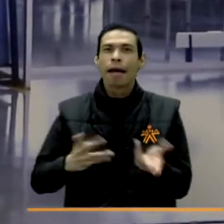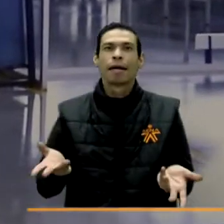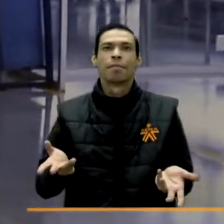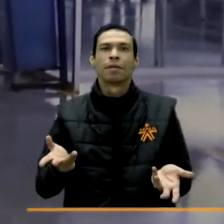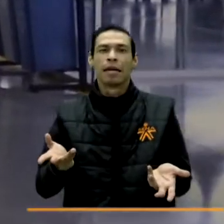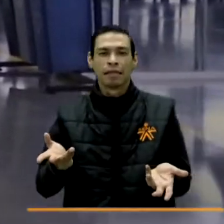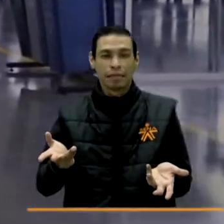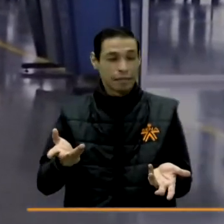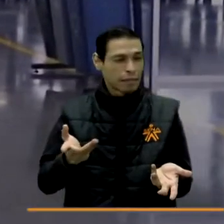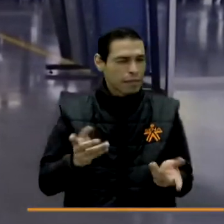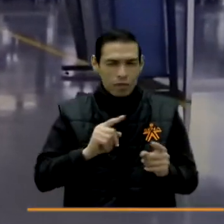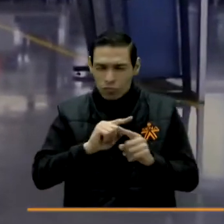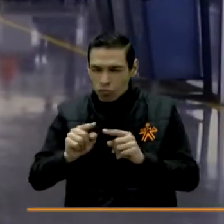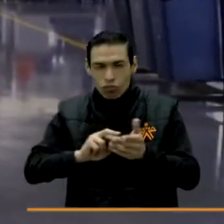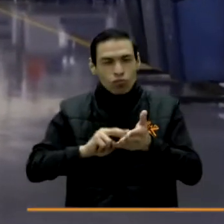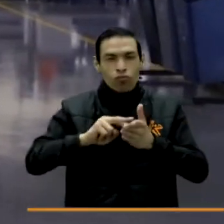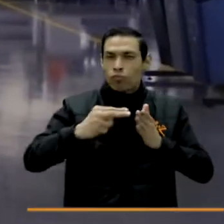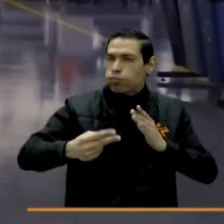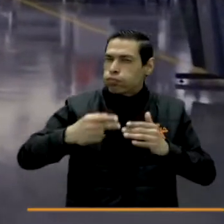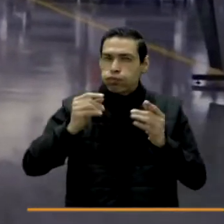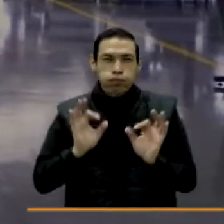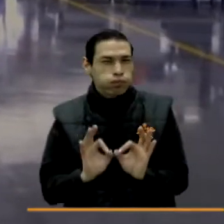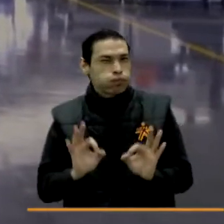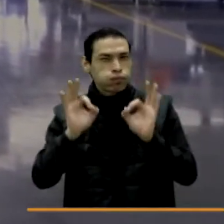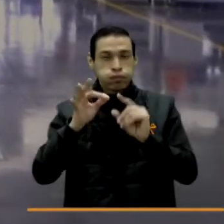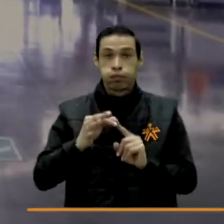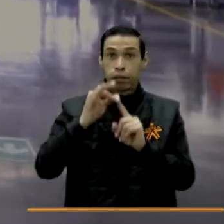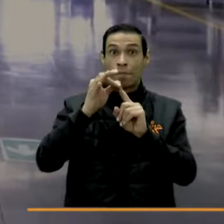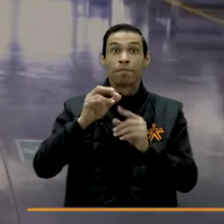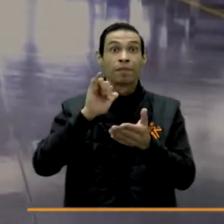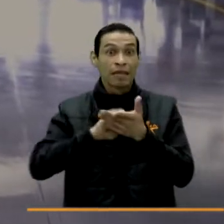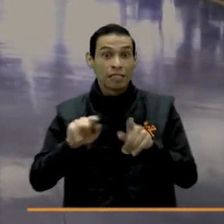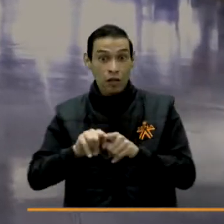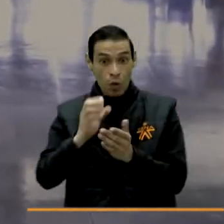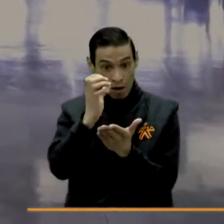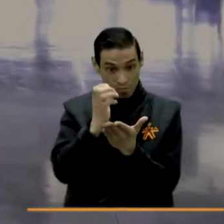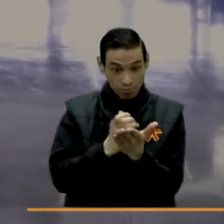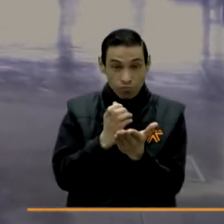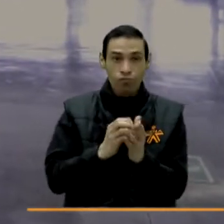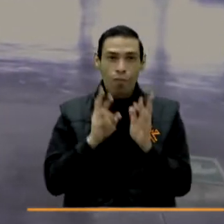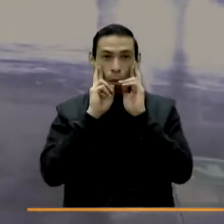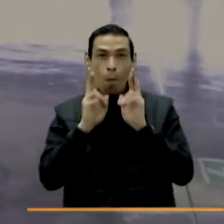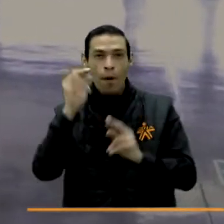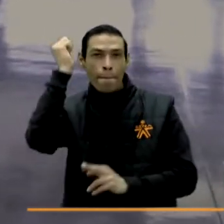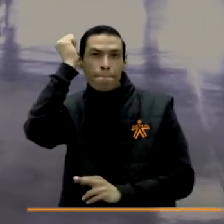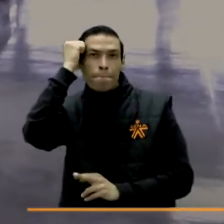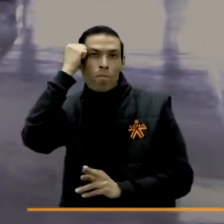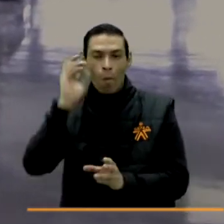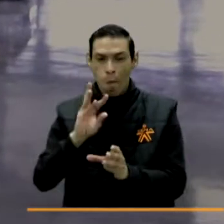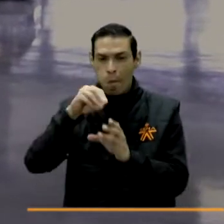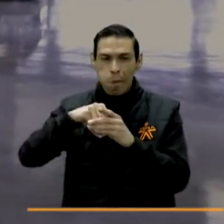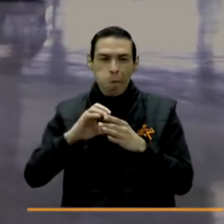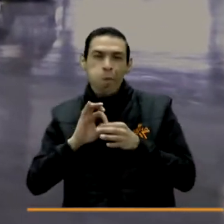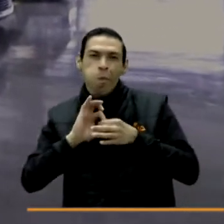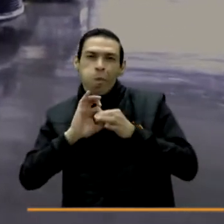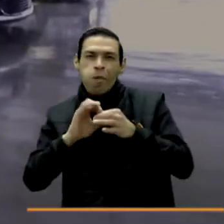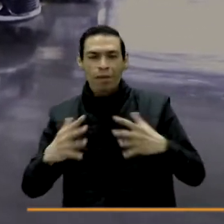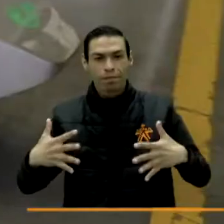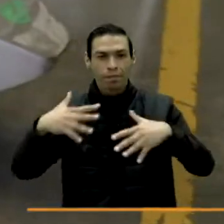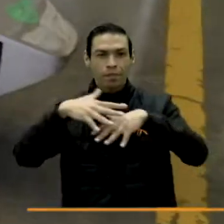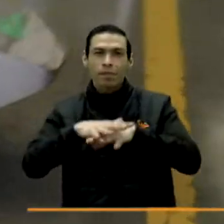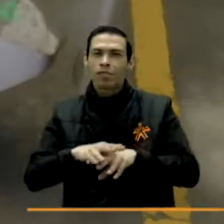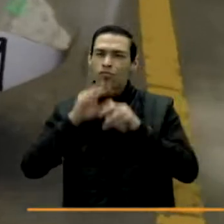didáctico de última tecnología y se van a certificar y formar nuevos instructores dentro de la red de conocimiento